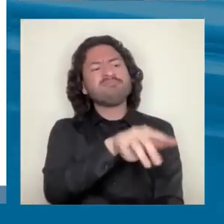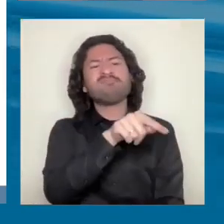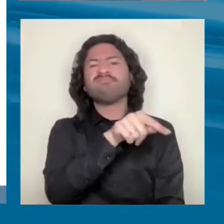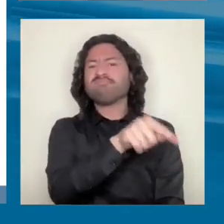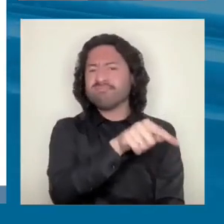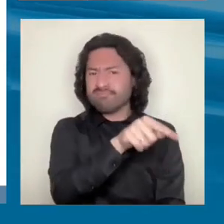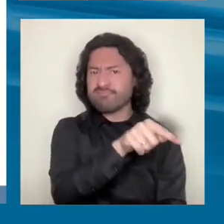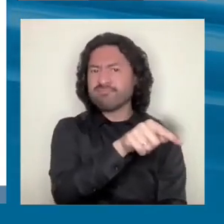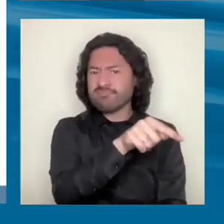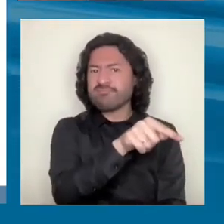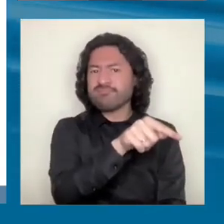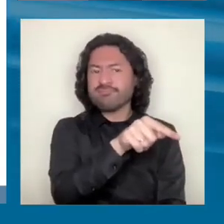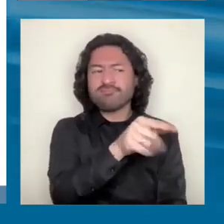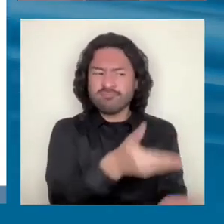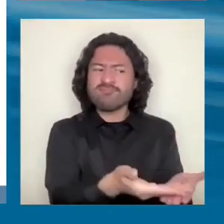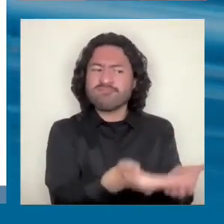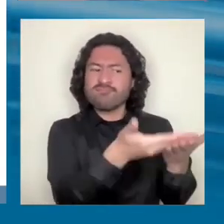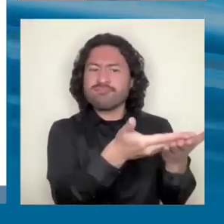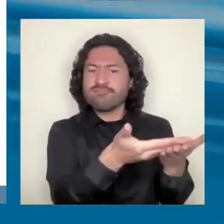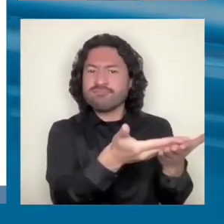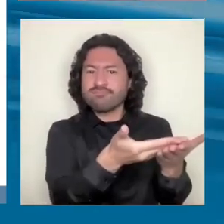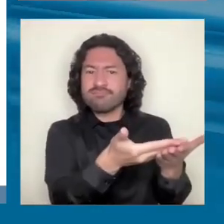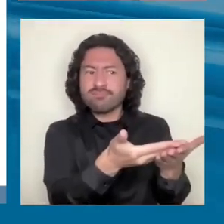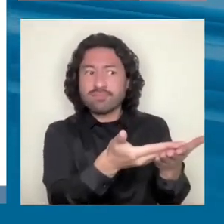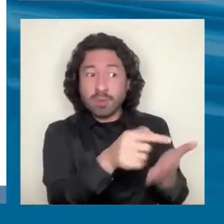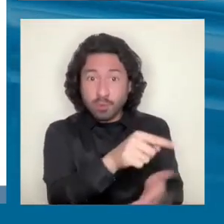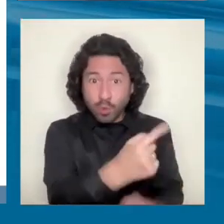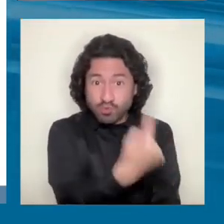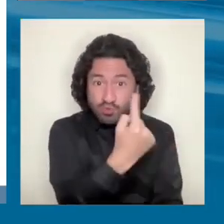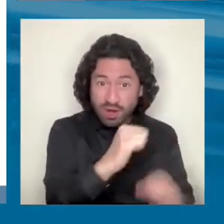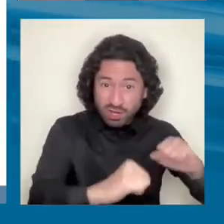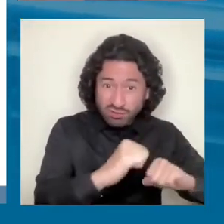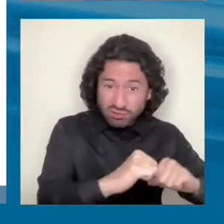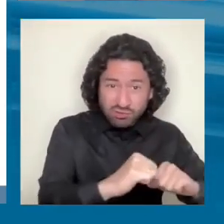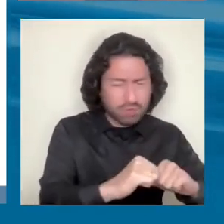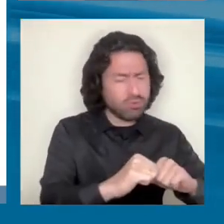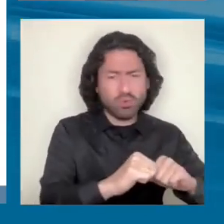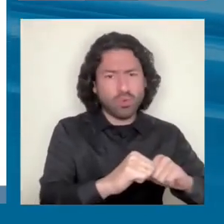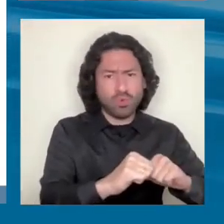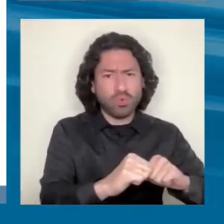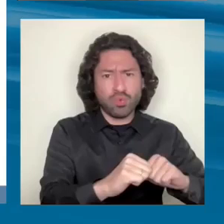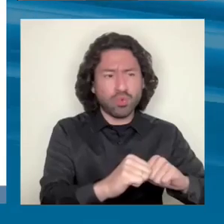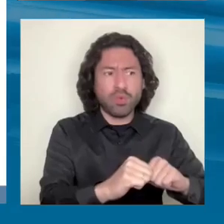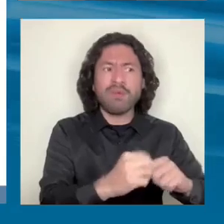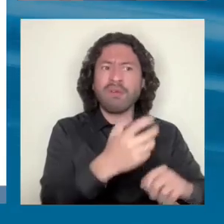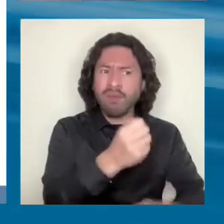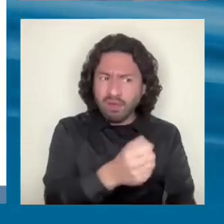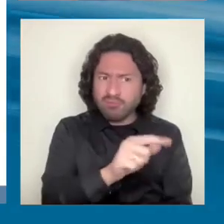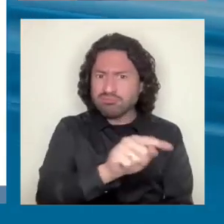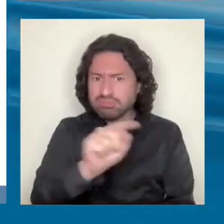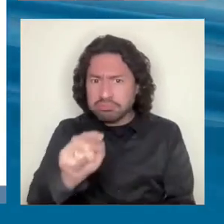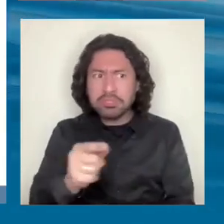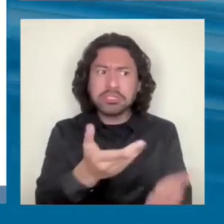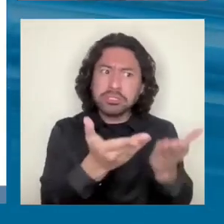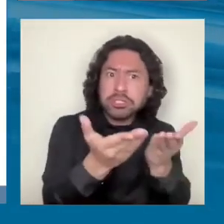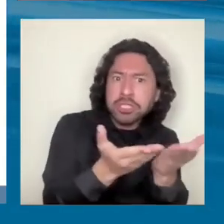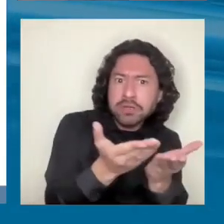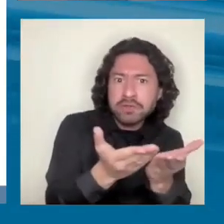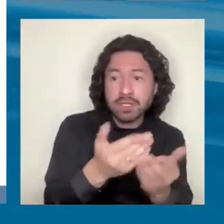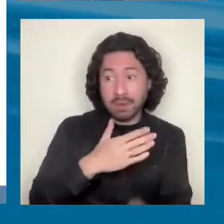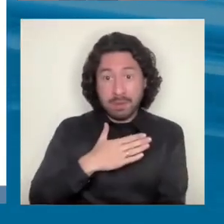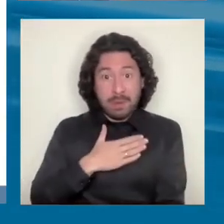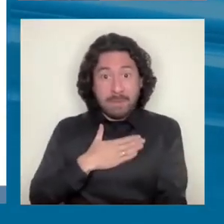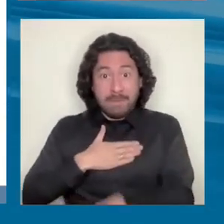pero esos sectores no tienen por qué ser solo la industria, industriales. Hay sectores de servicios, mi país, Costa Rica,